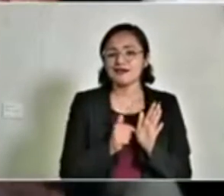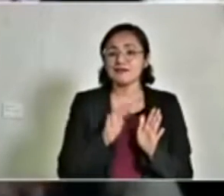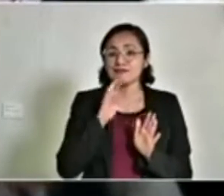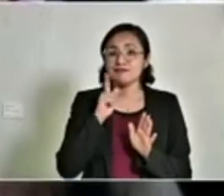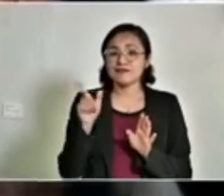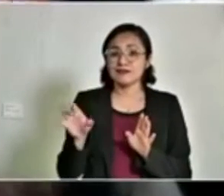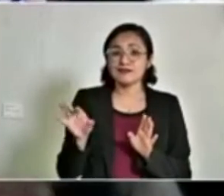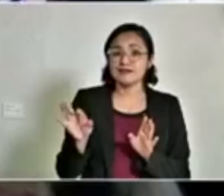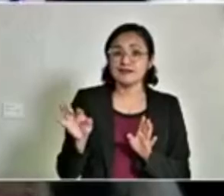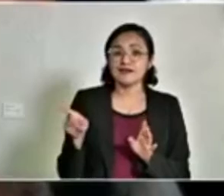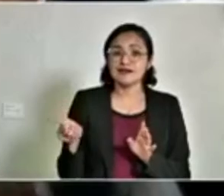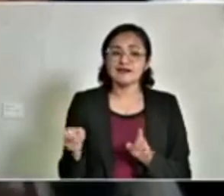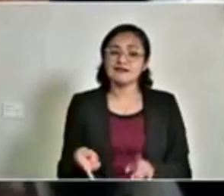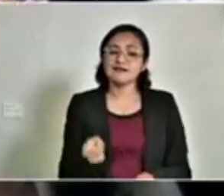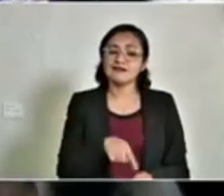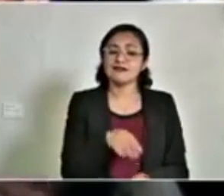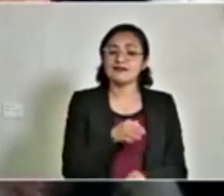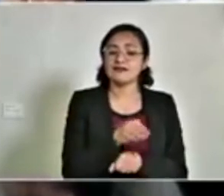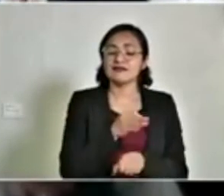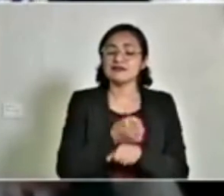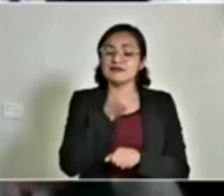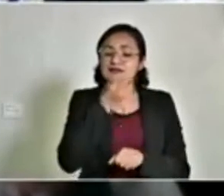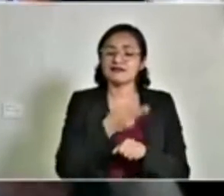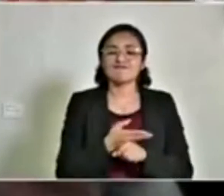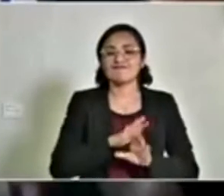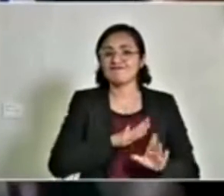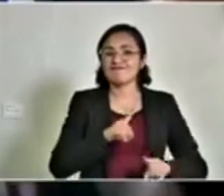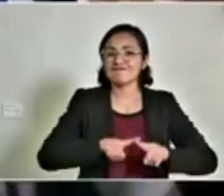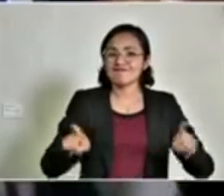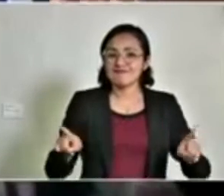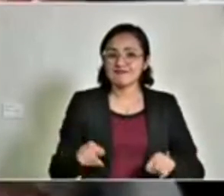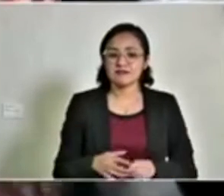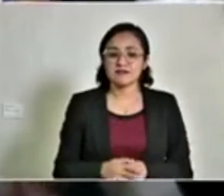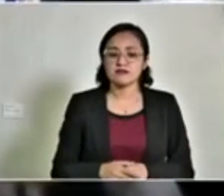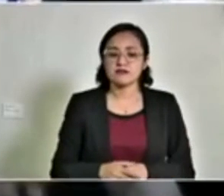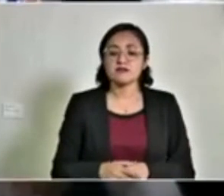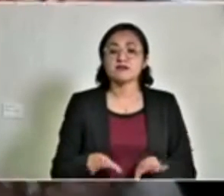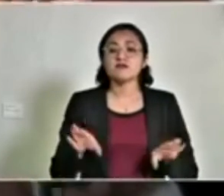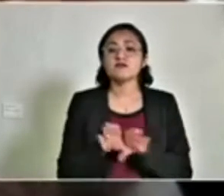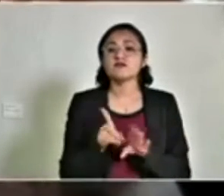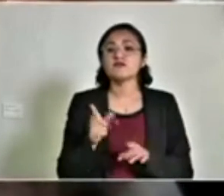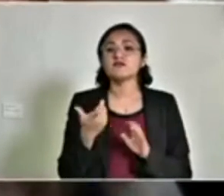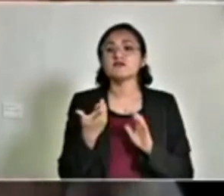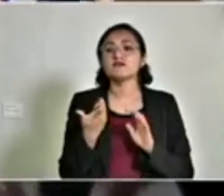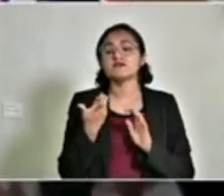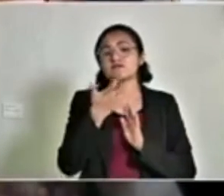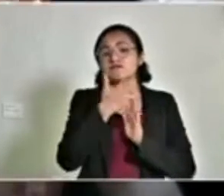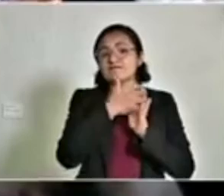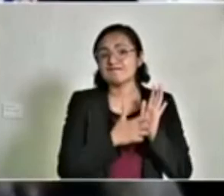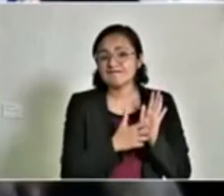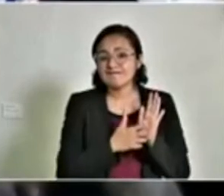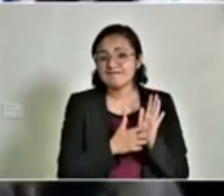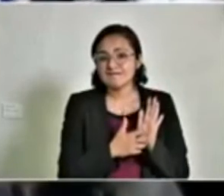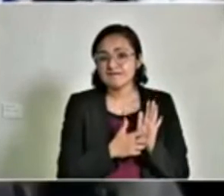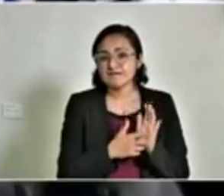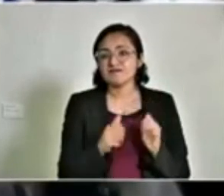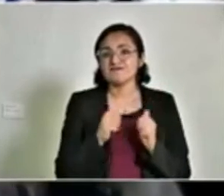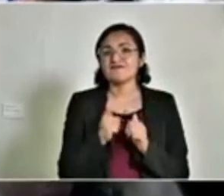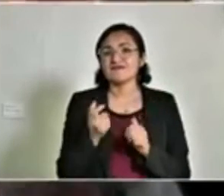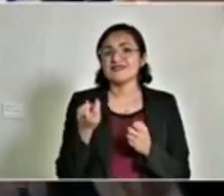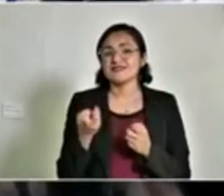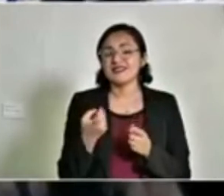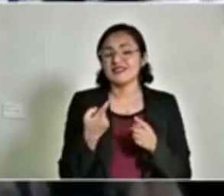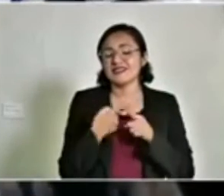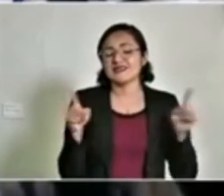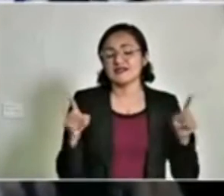y también como contra tienen una disminución en comparación con el salario. Entonces lo que